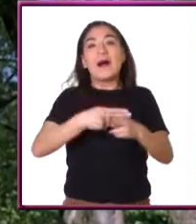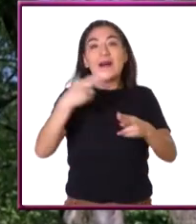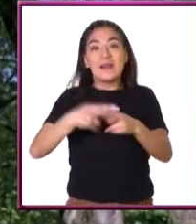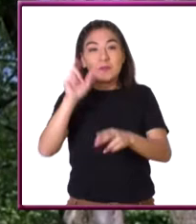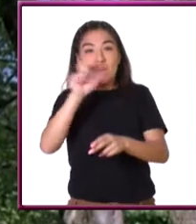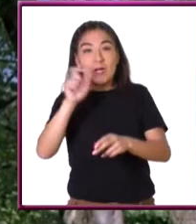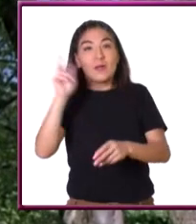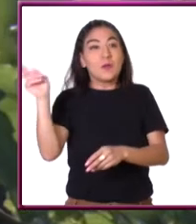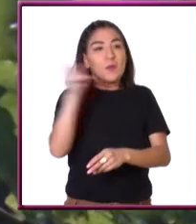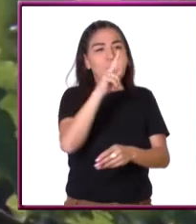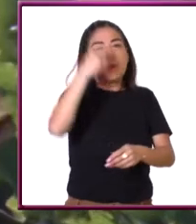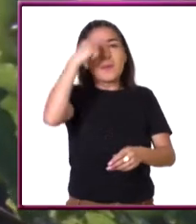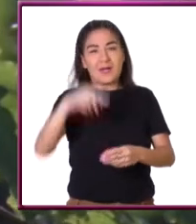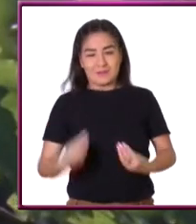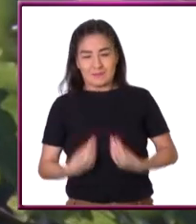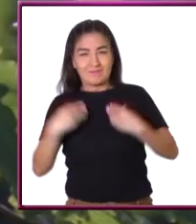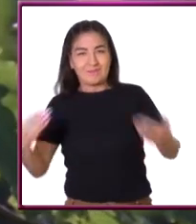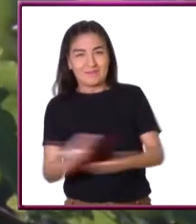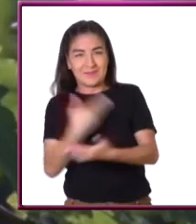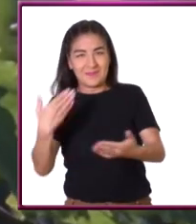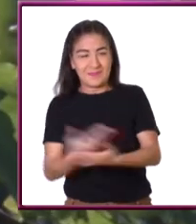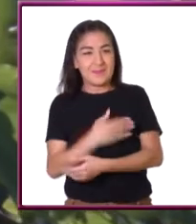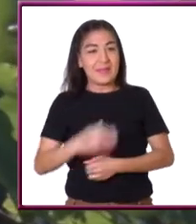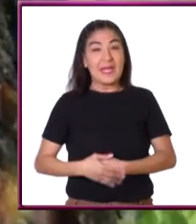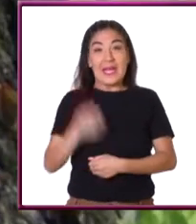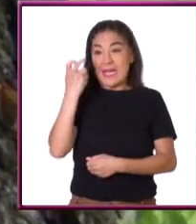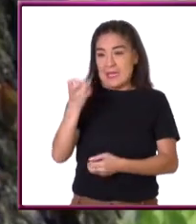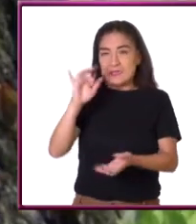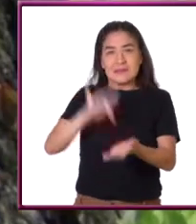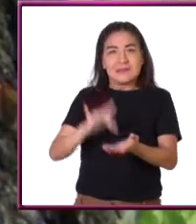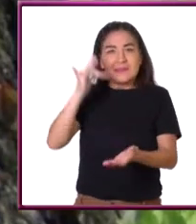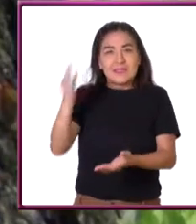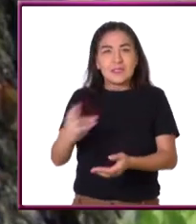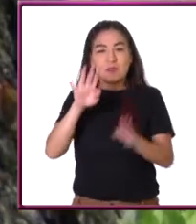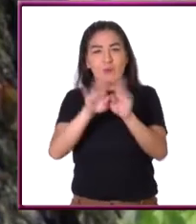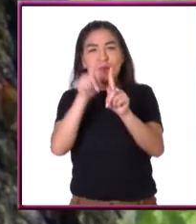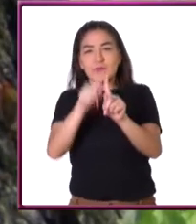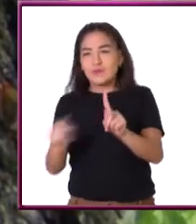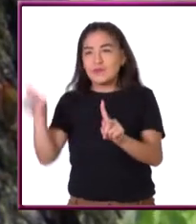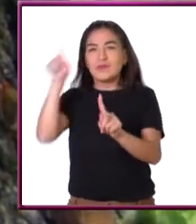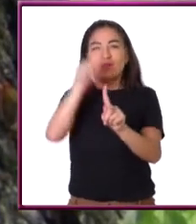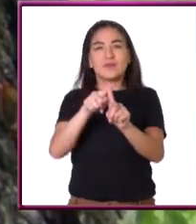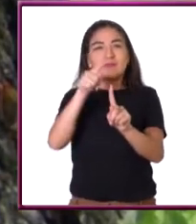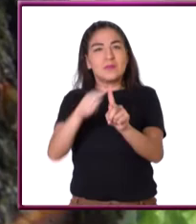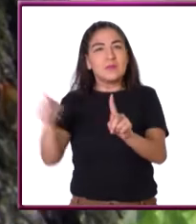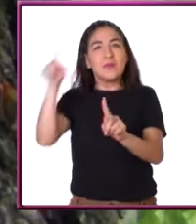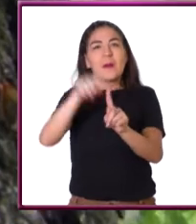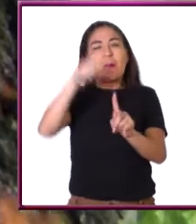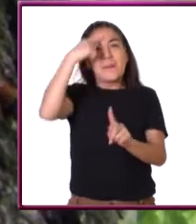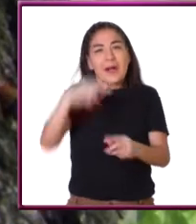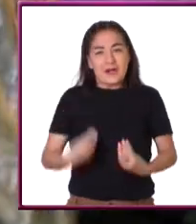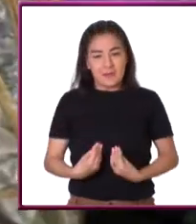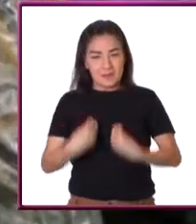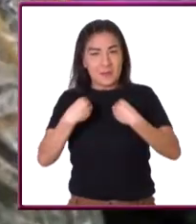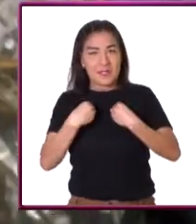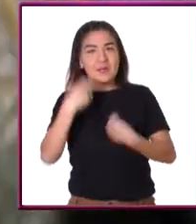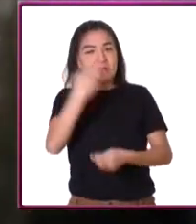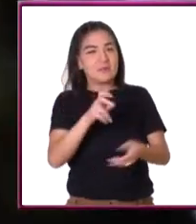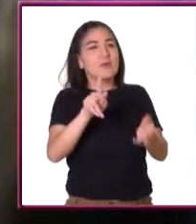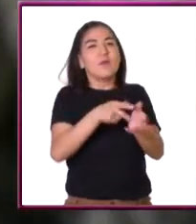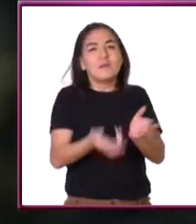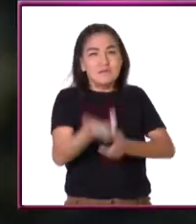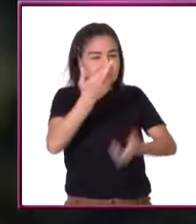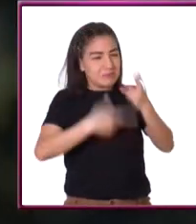hasta el momento de salir al aire para reproducirse. Es gracias a este particular ciclo de vida que han sido consideradas un